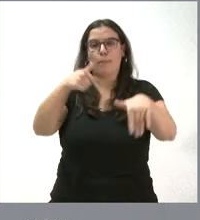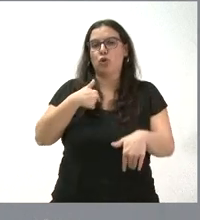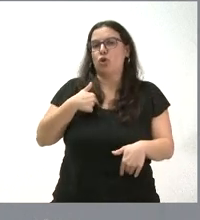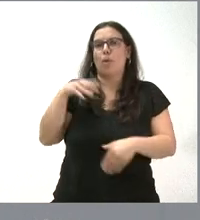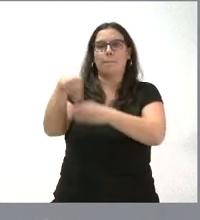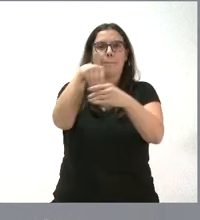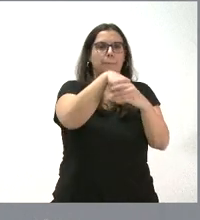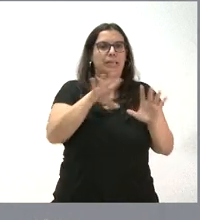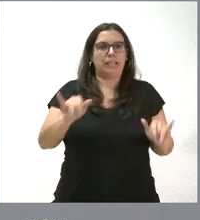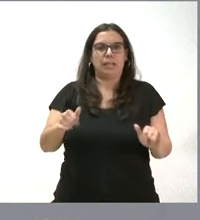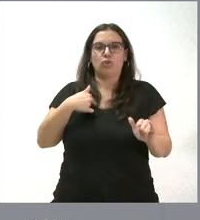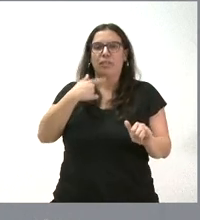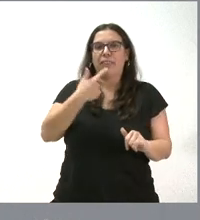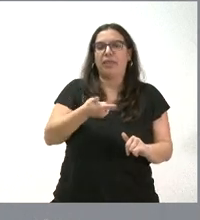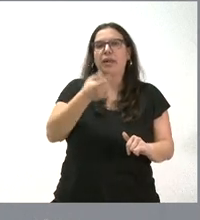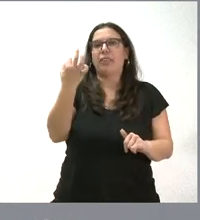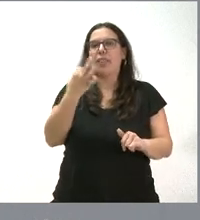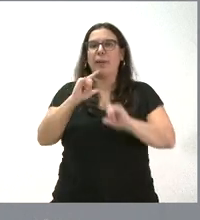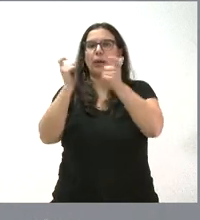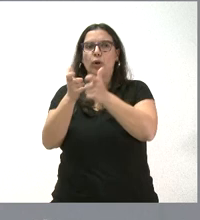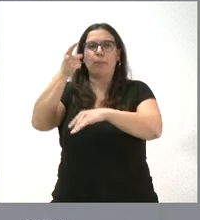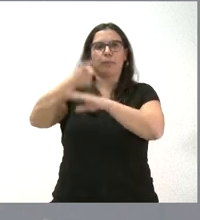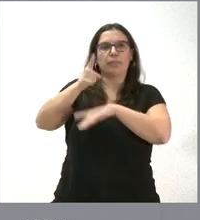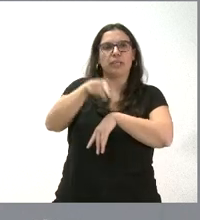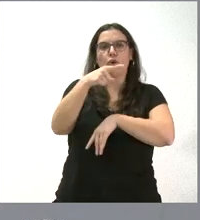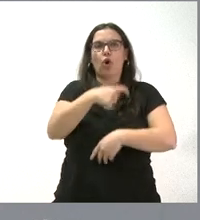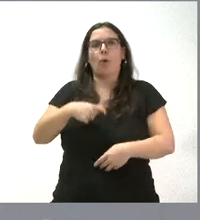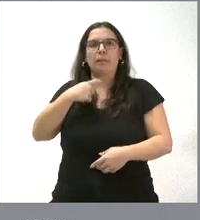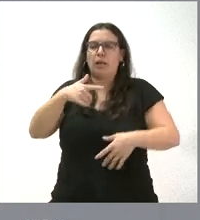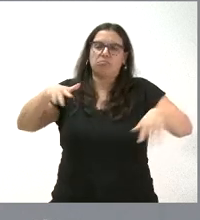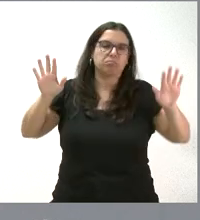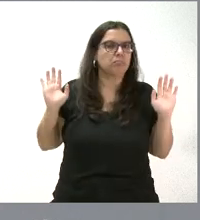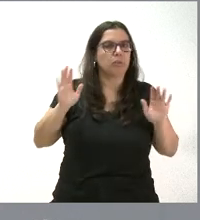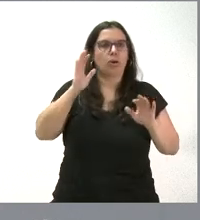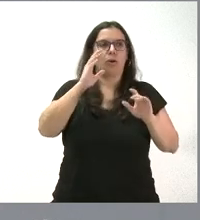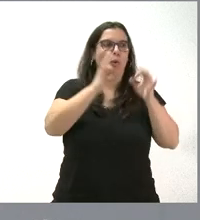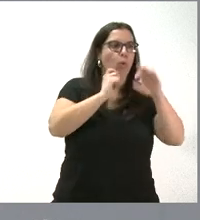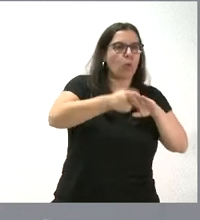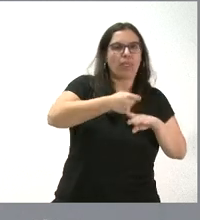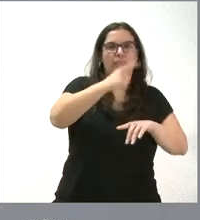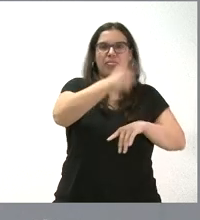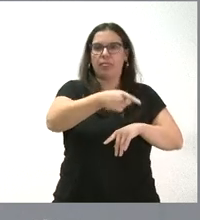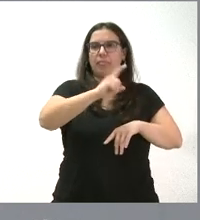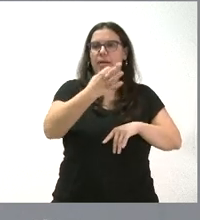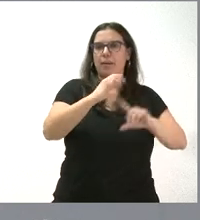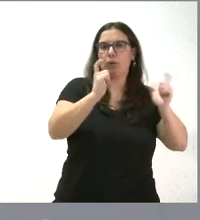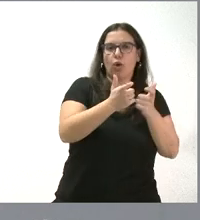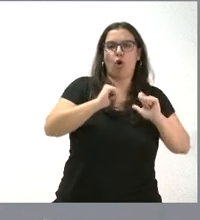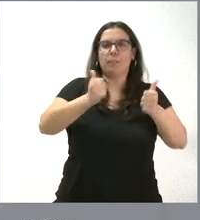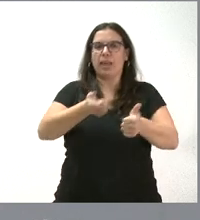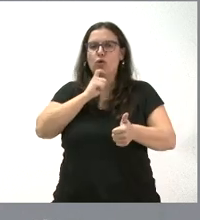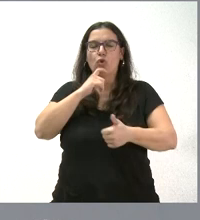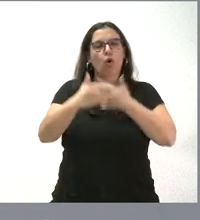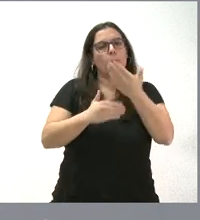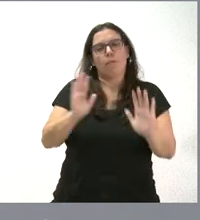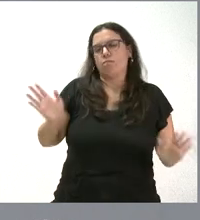a mí decir si tiene que reunirse la Administración de Justicia o en qué sentido tiene que iniciar el procedimiento o cuál tiene que ser su